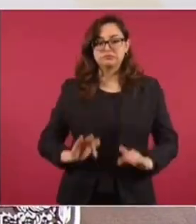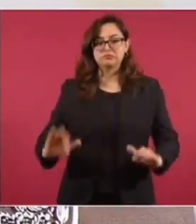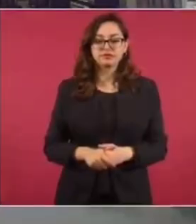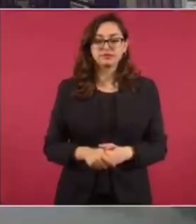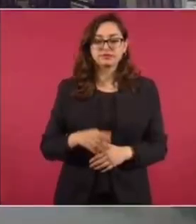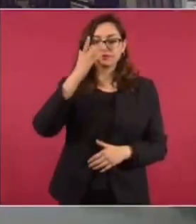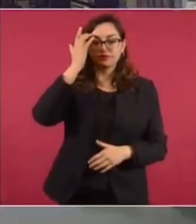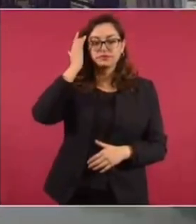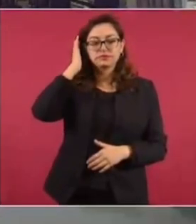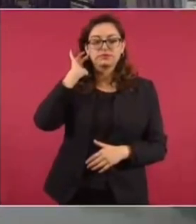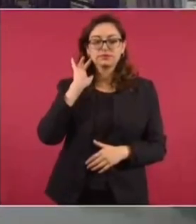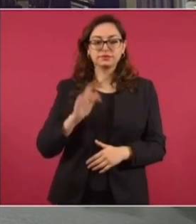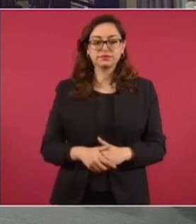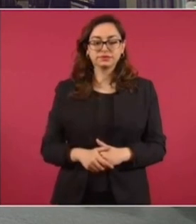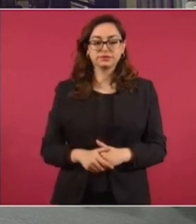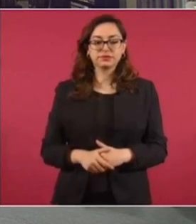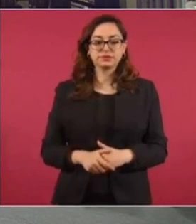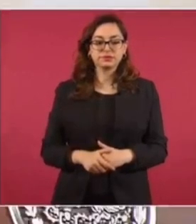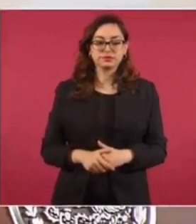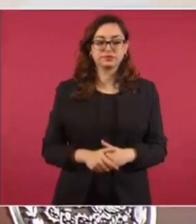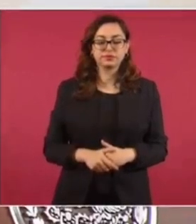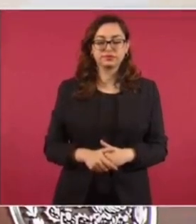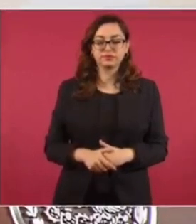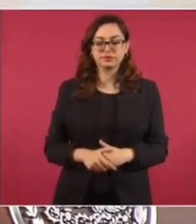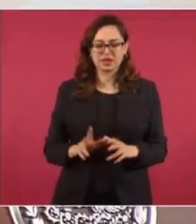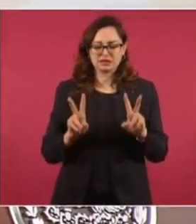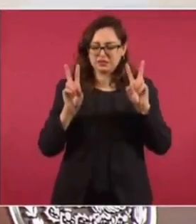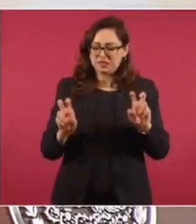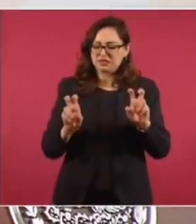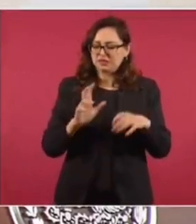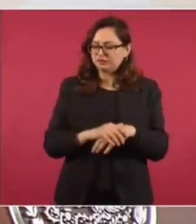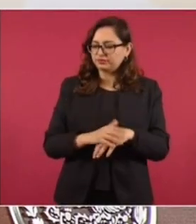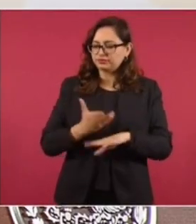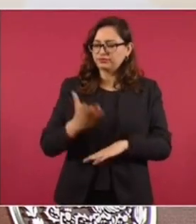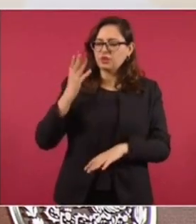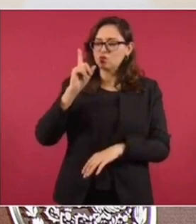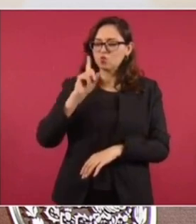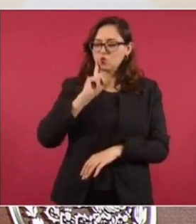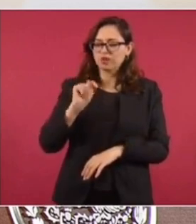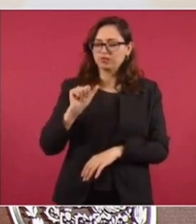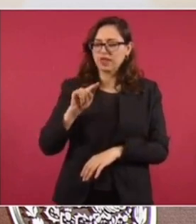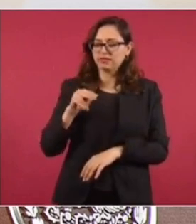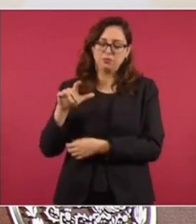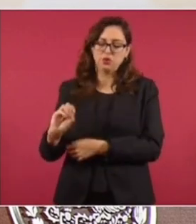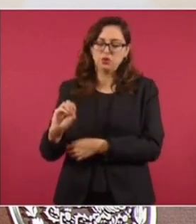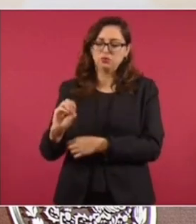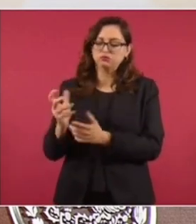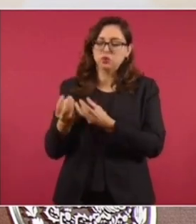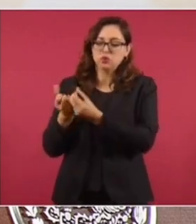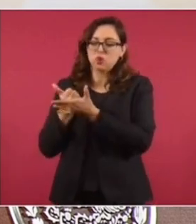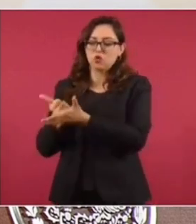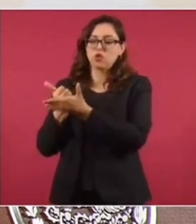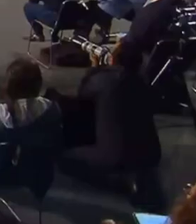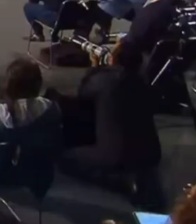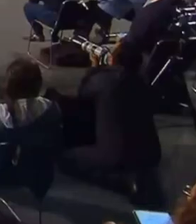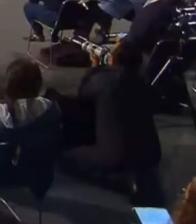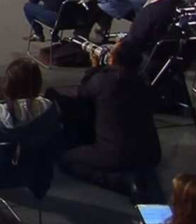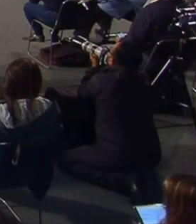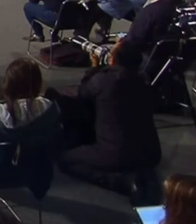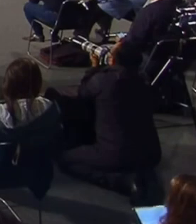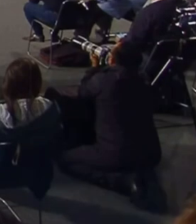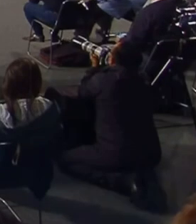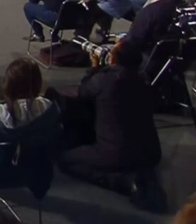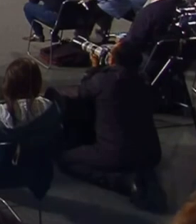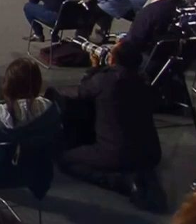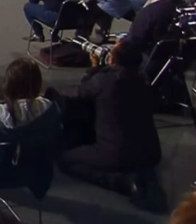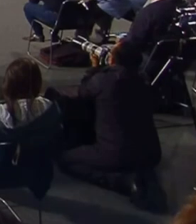granizo. Dice Tatiana Cloutier que fue coordinadora de la campaña de López Obrador y lo hizo triunfar, algo así. Estaba